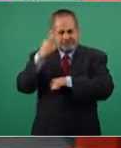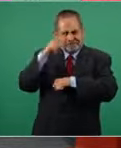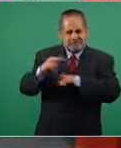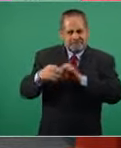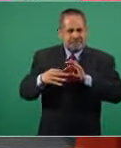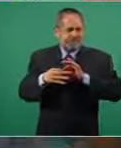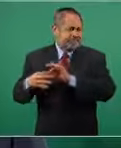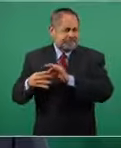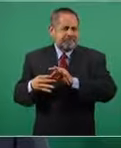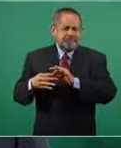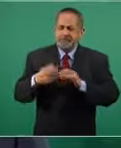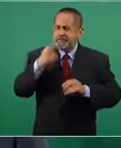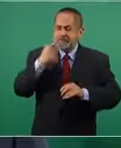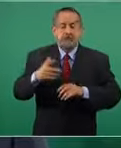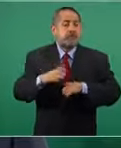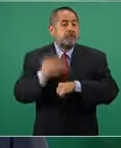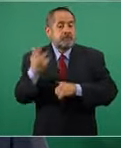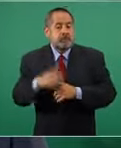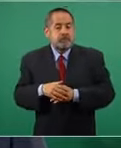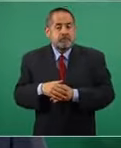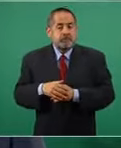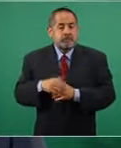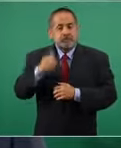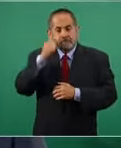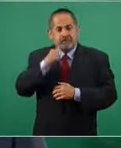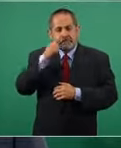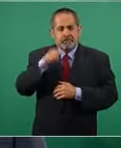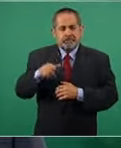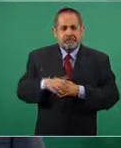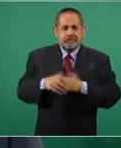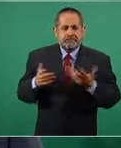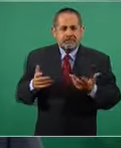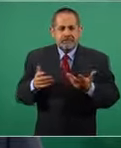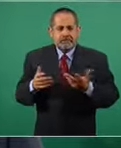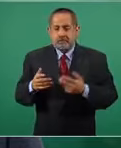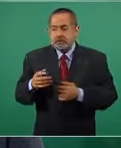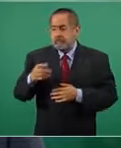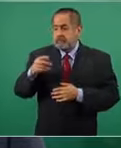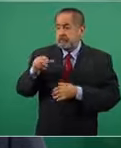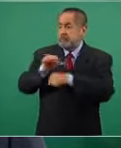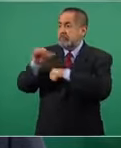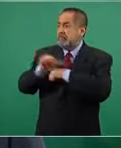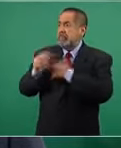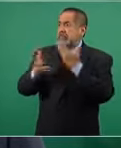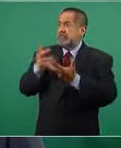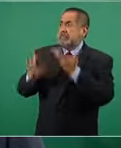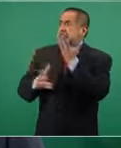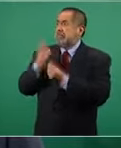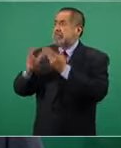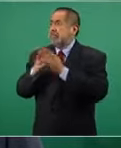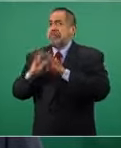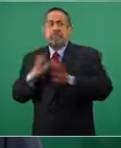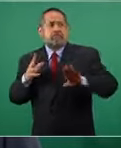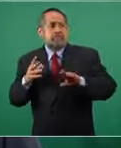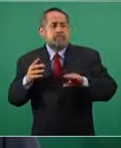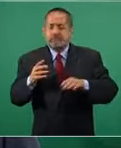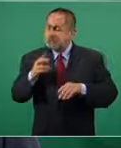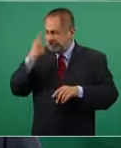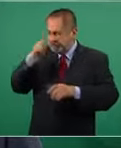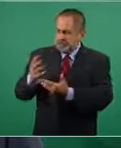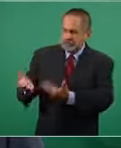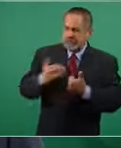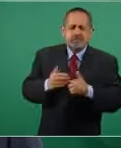de que México aparezca cada vez que los argentinos deben exiliarse. Yo quiero que en mi país no haya más exiliados.